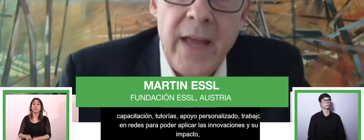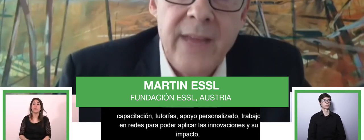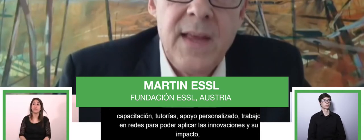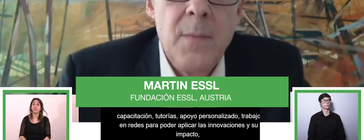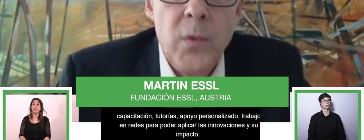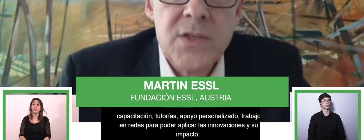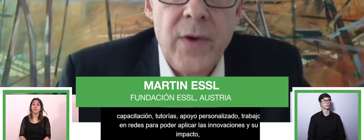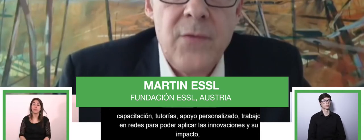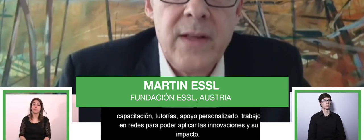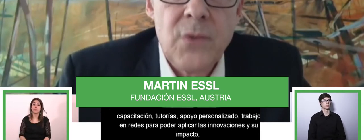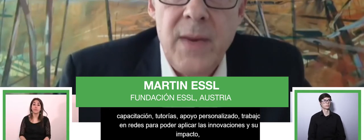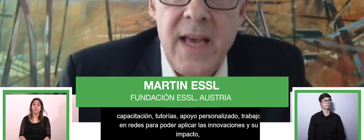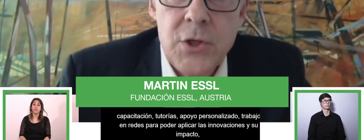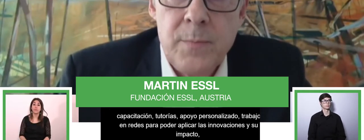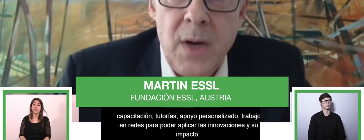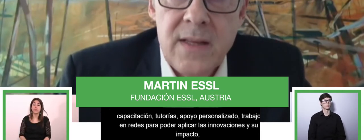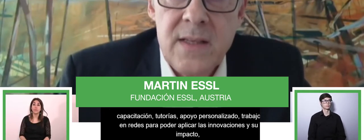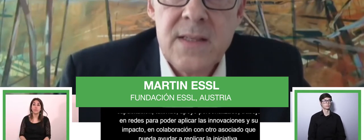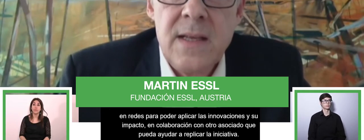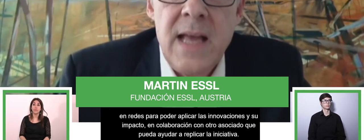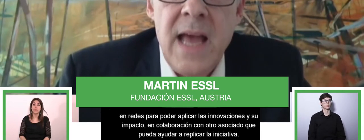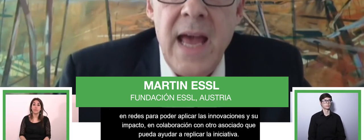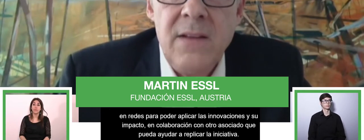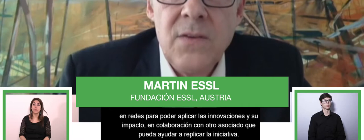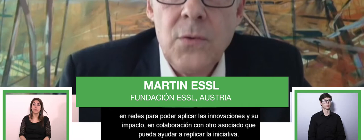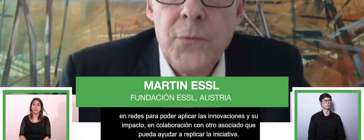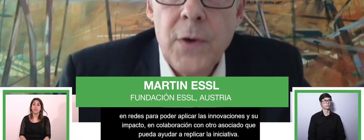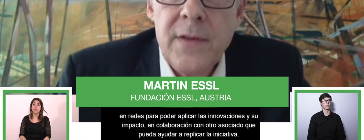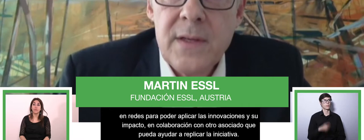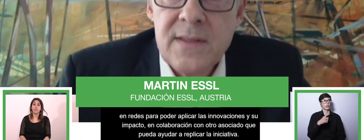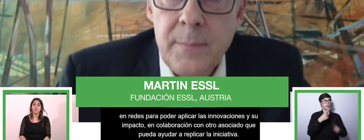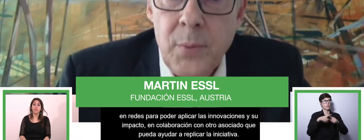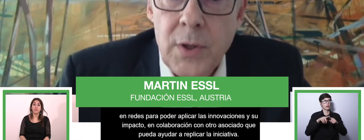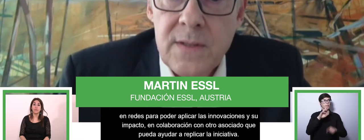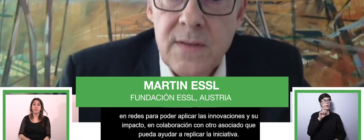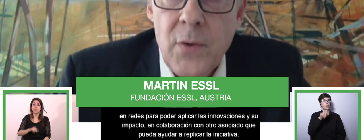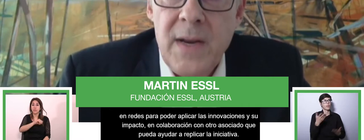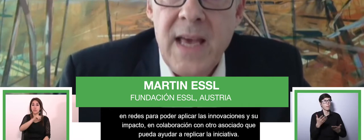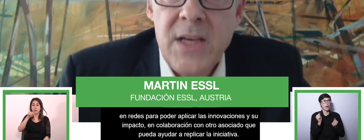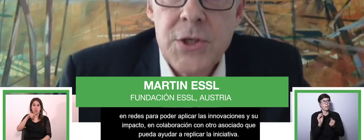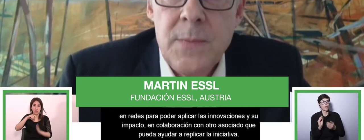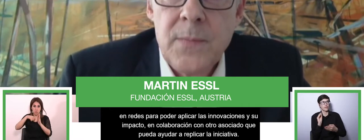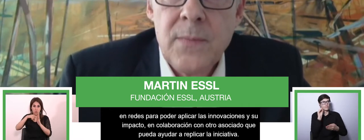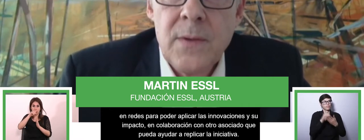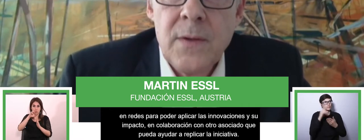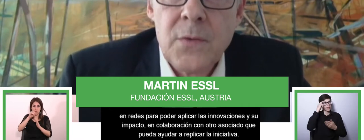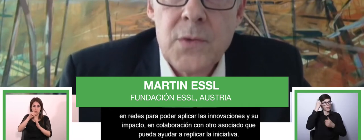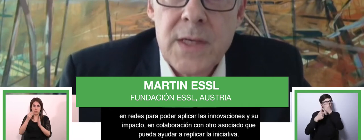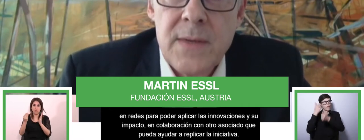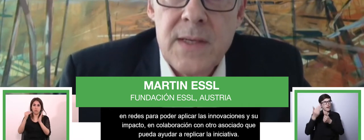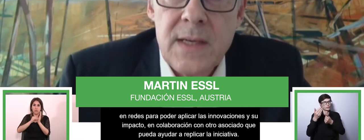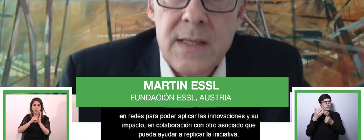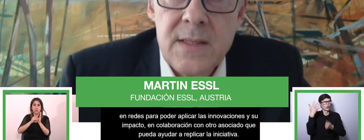iniciativas puedan ser replicadas en ayuda con otros socios, y para apoyar